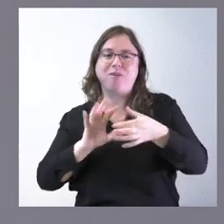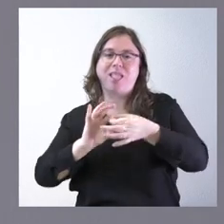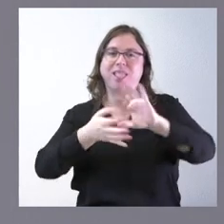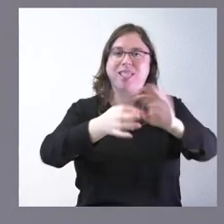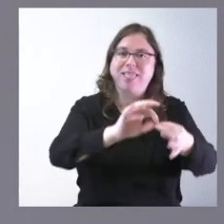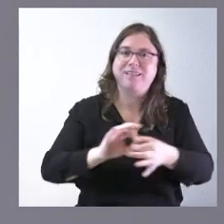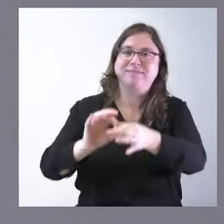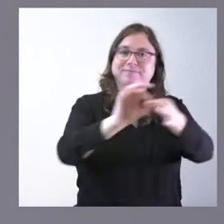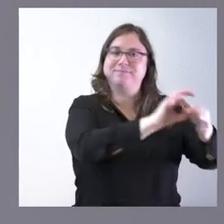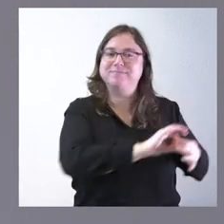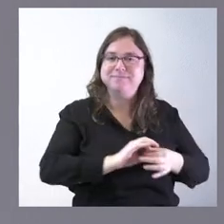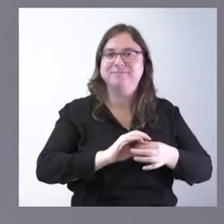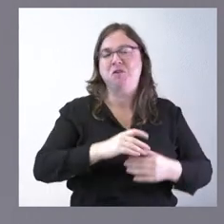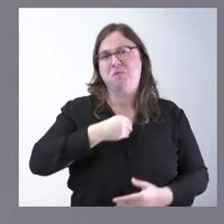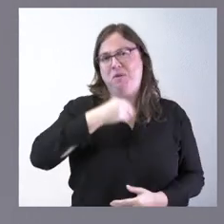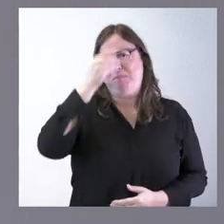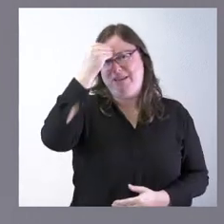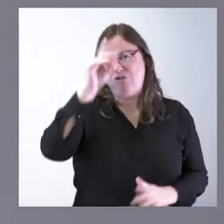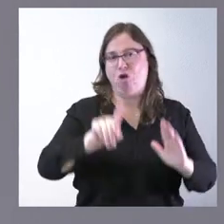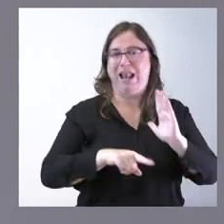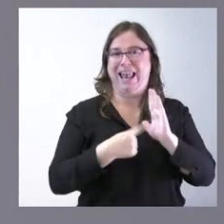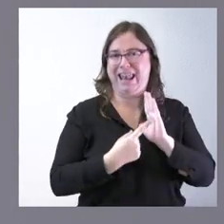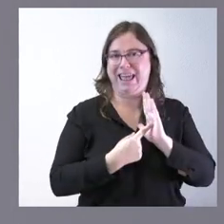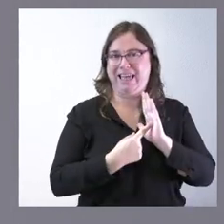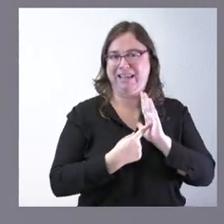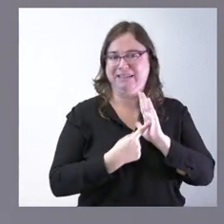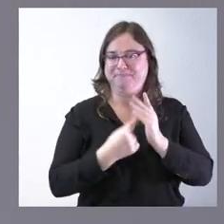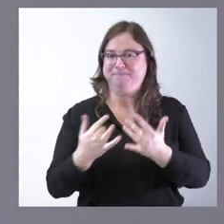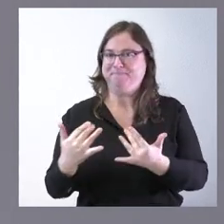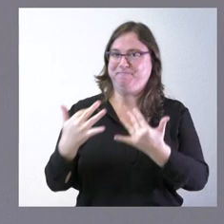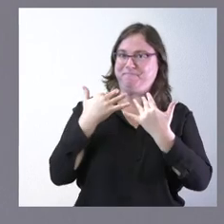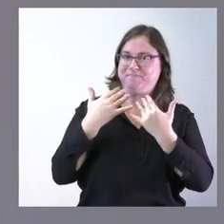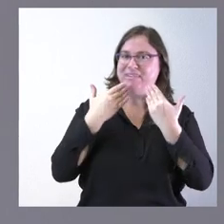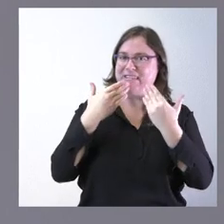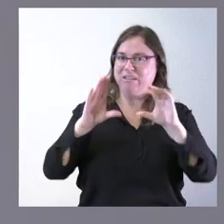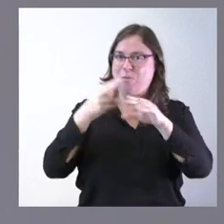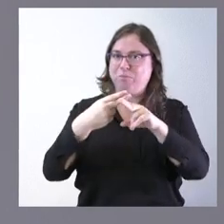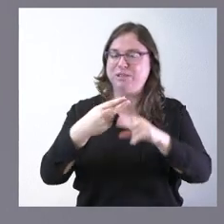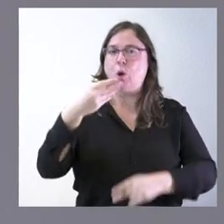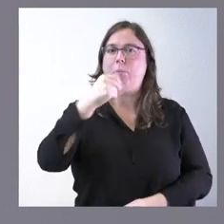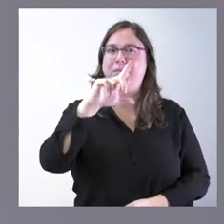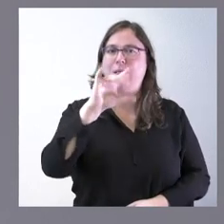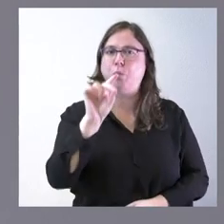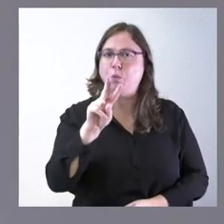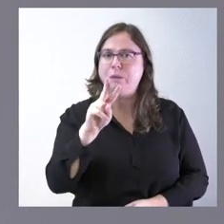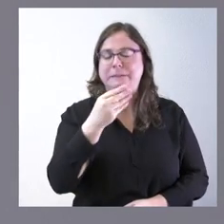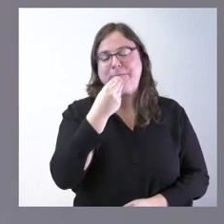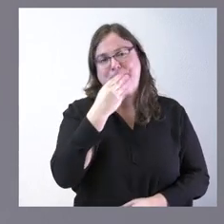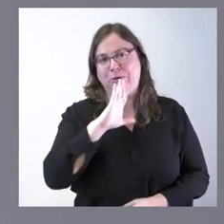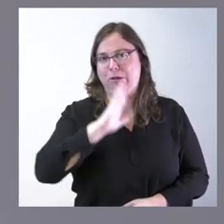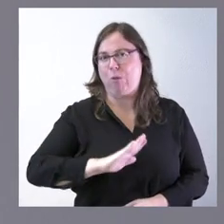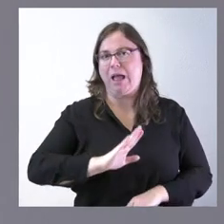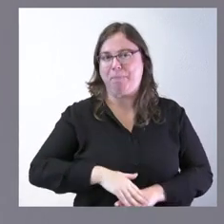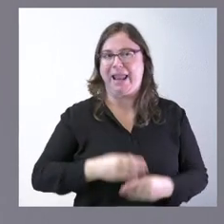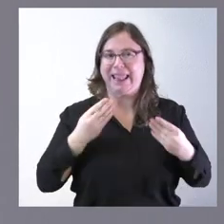concordia nos parece que una ley inspirada a través de Bildu no es la mejor puerta de entrada para garantizar